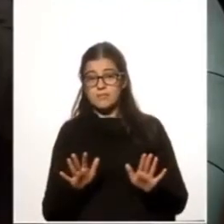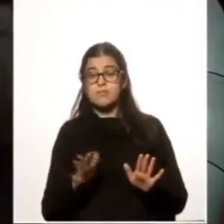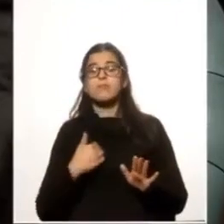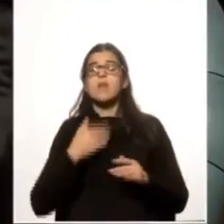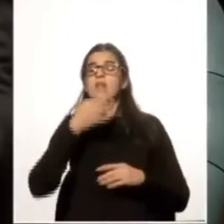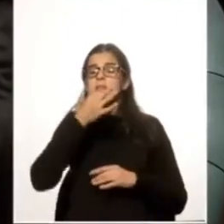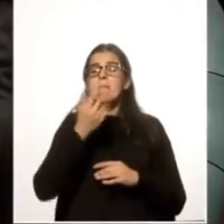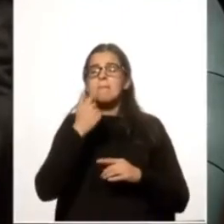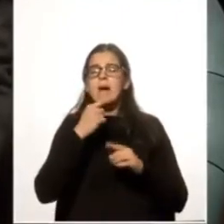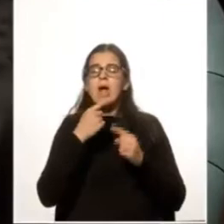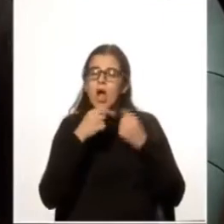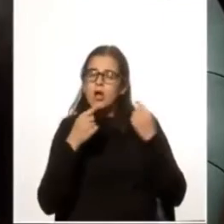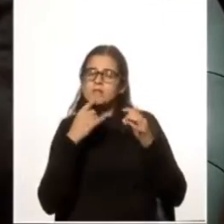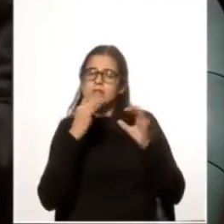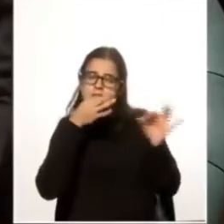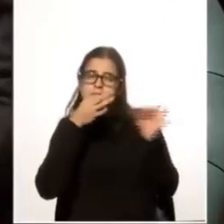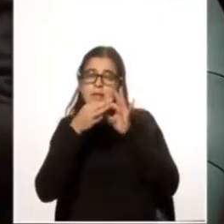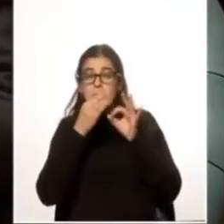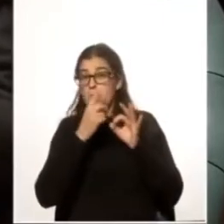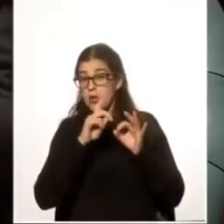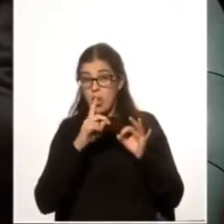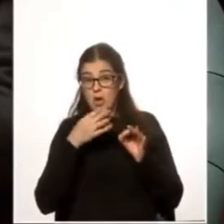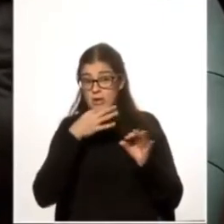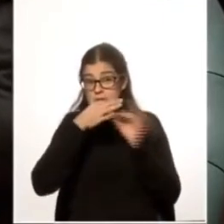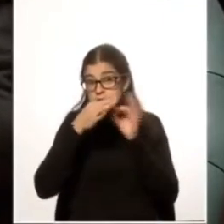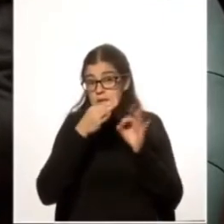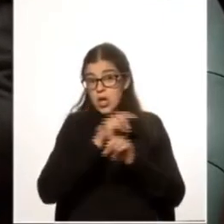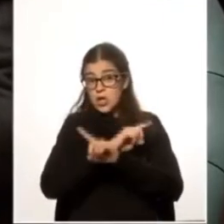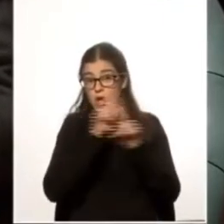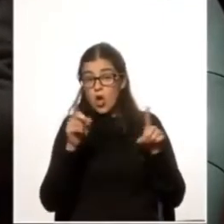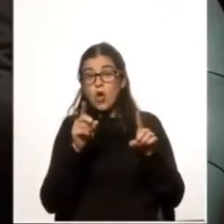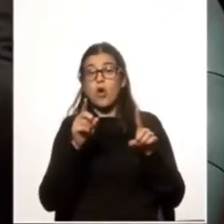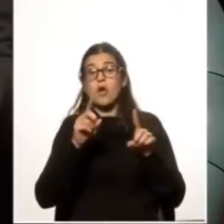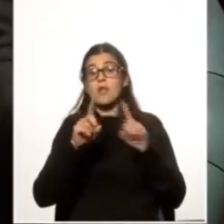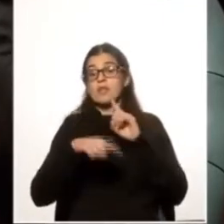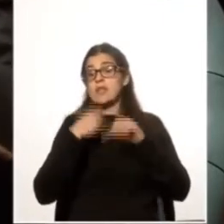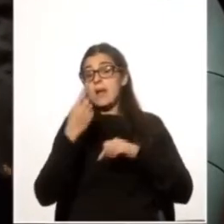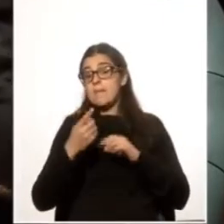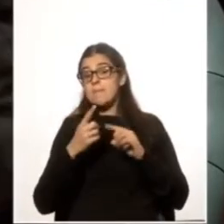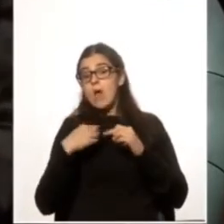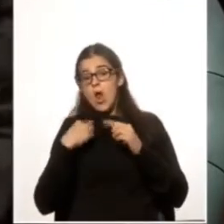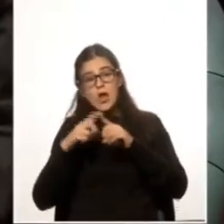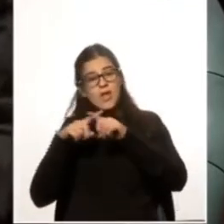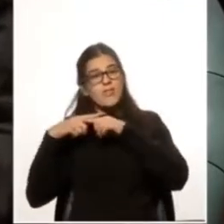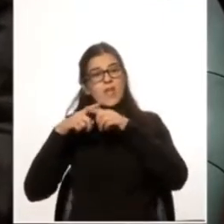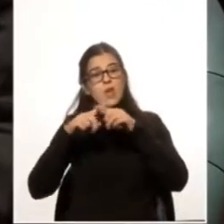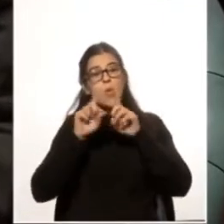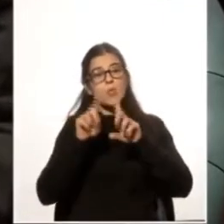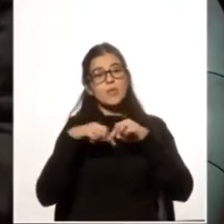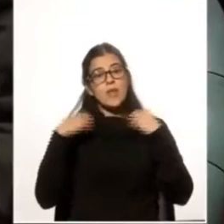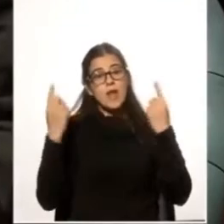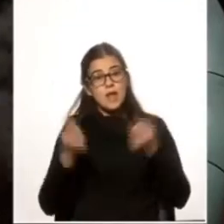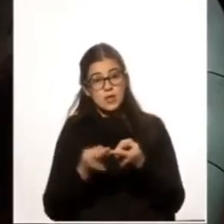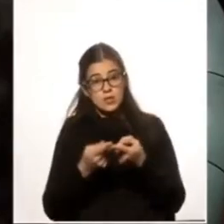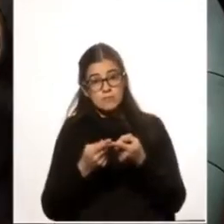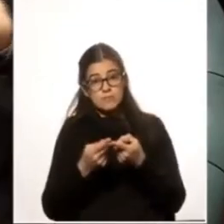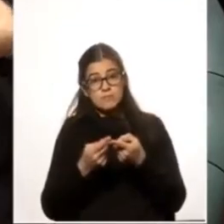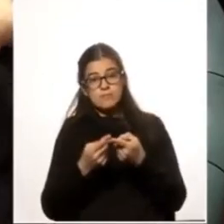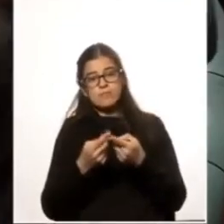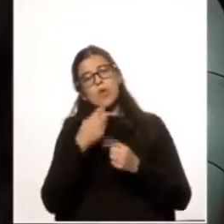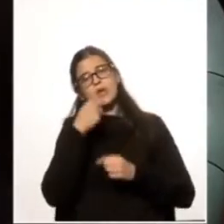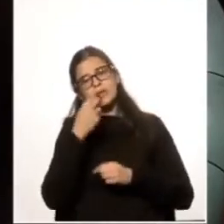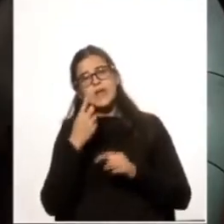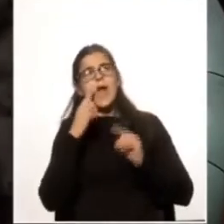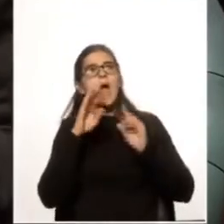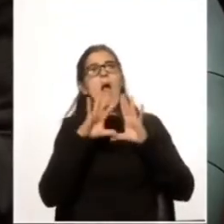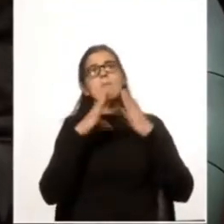Digo para poner las cosas en su lugar, porque si no las ponemos en su lugar, lo que estamos discutiendo cuando se dice